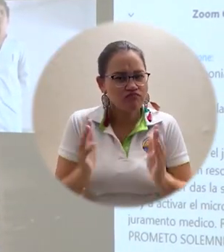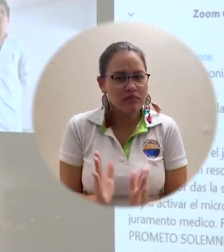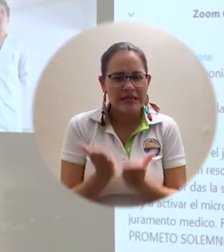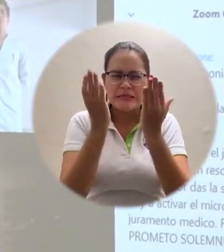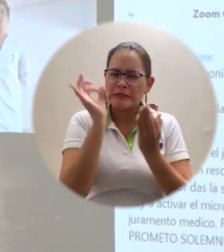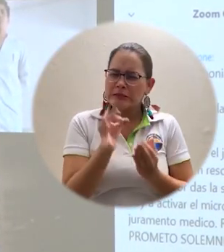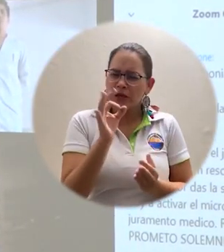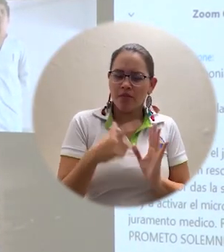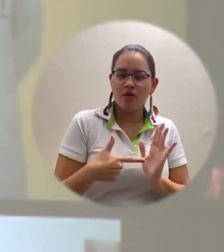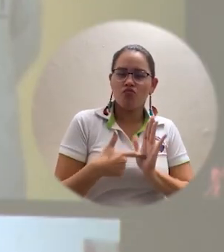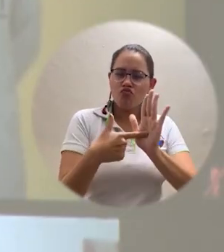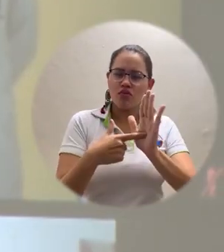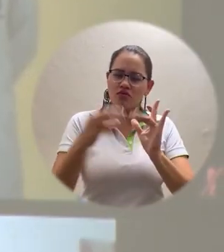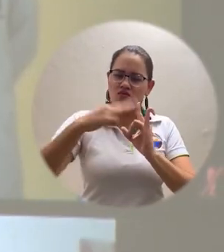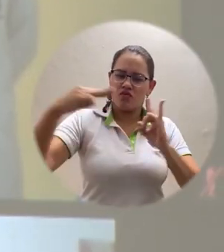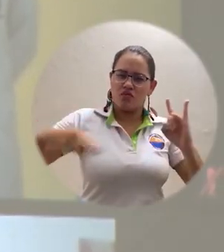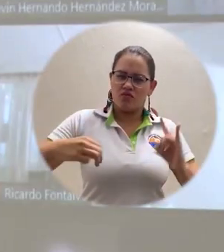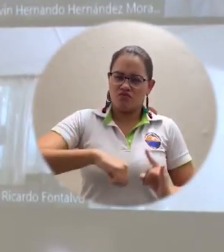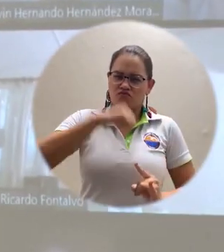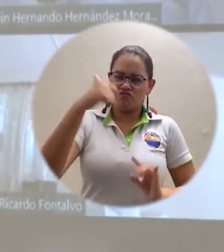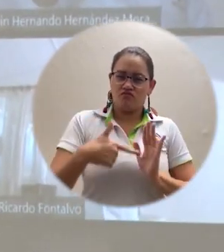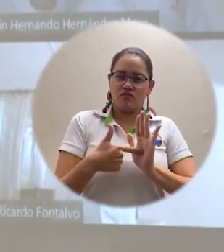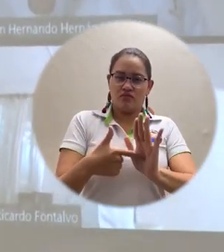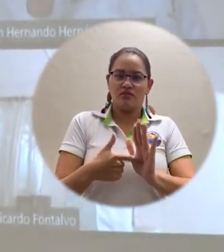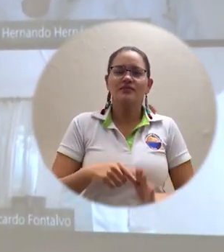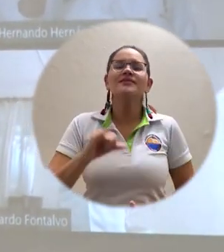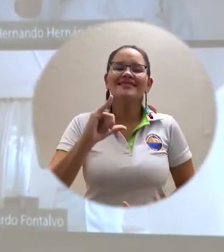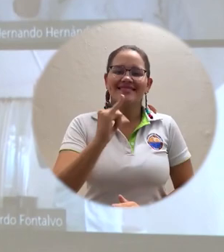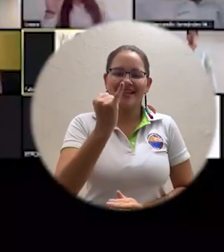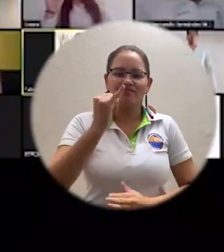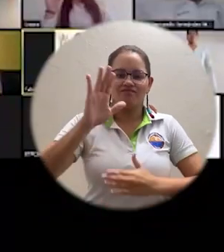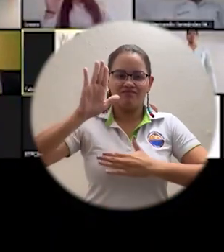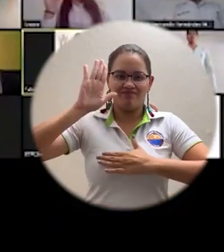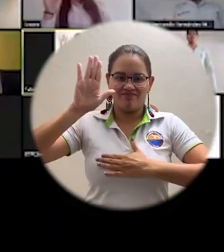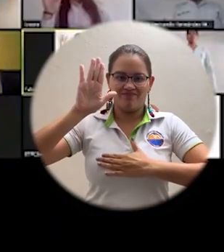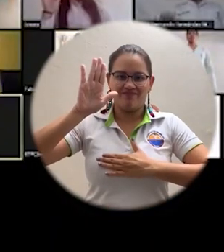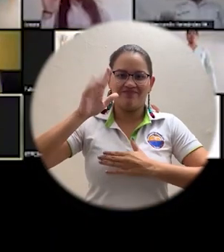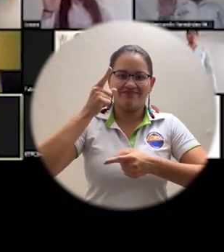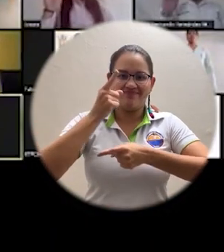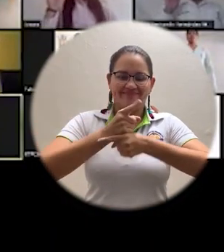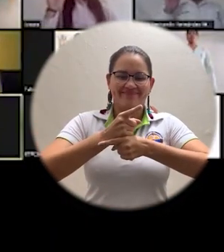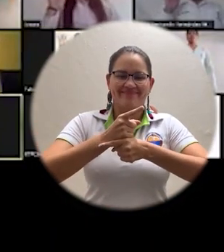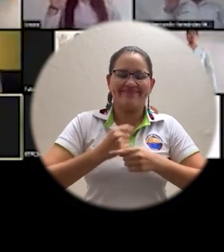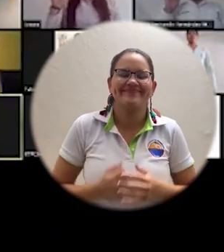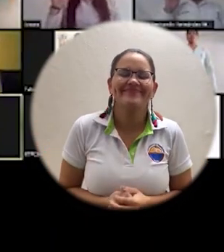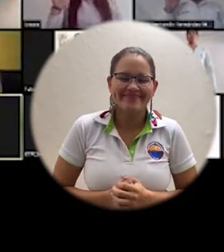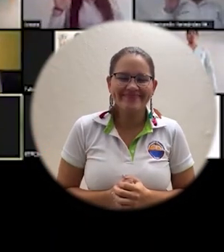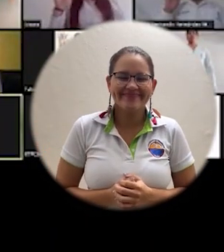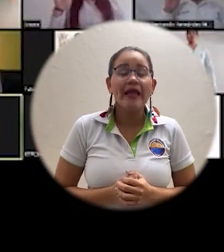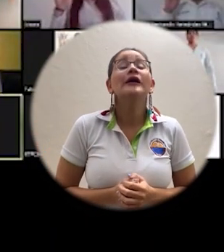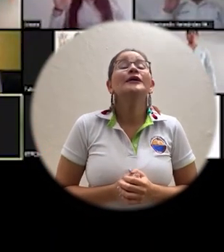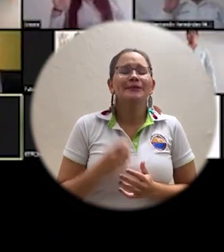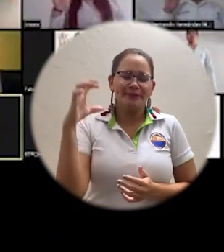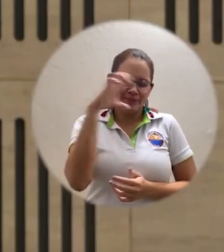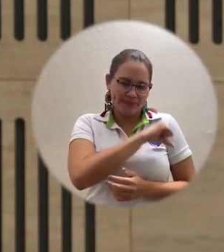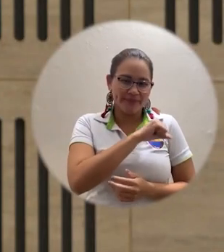región y el país y dejar siempre en lo más alto el nombre de la Universidad del Magdalena? Sí, juro. Sí, juro.